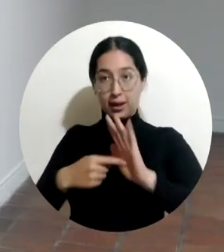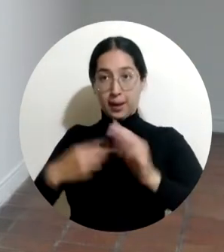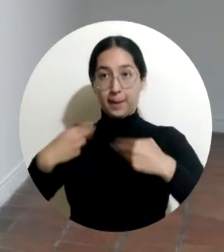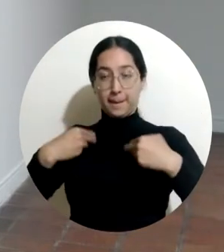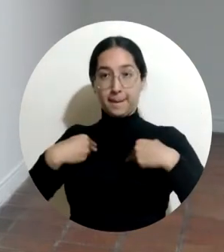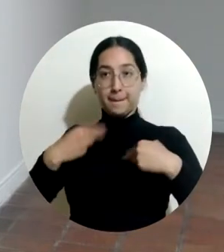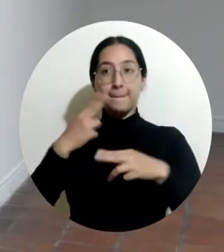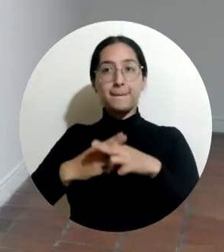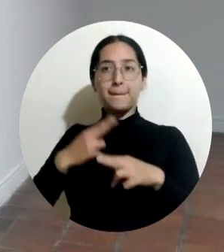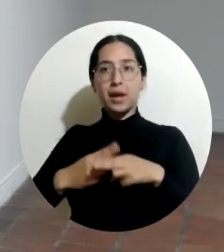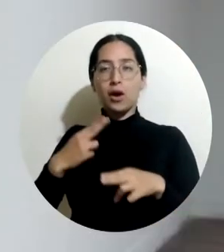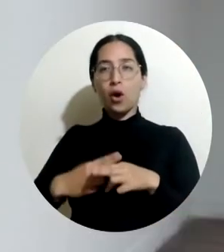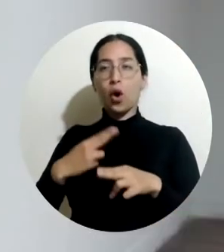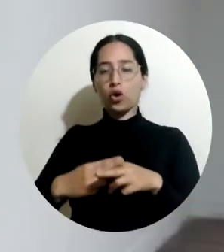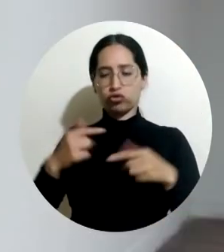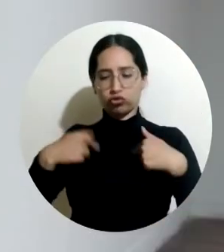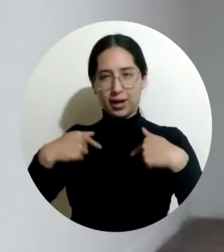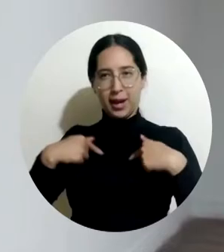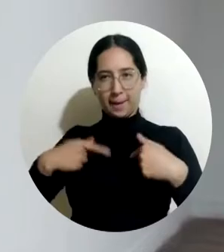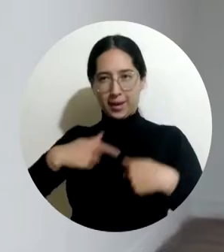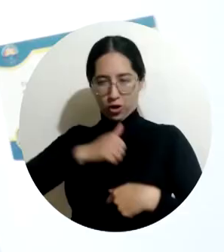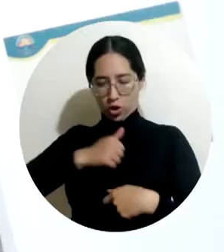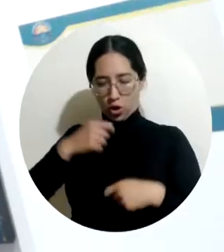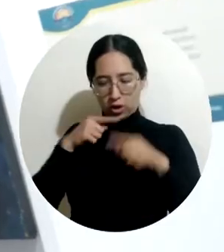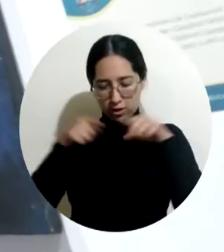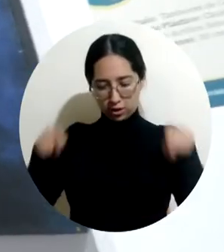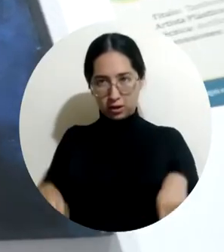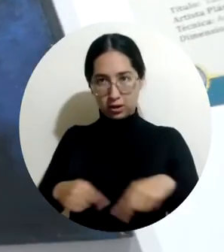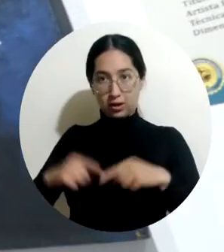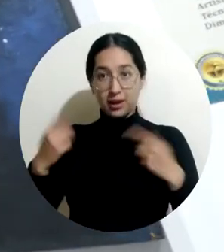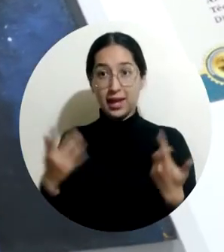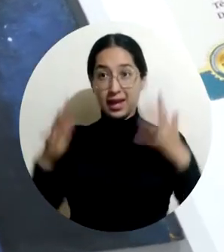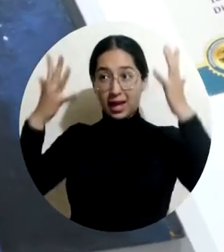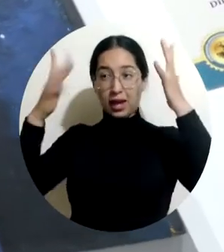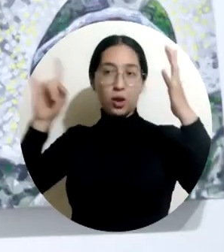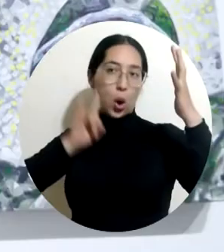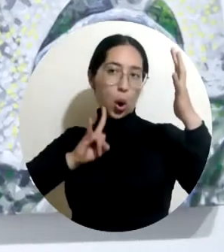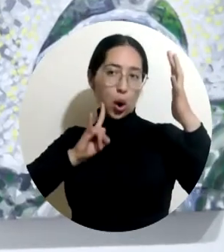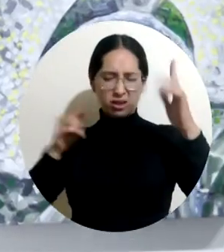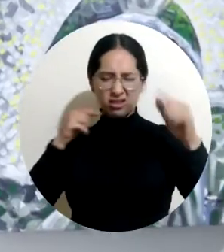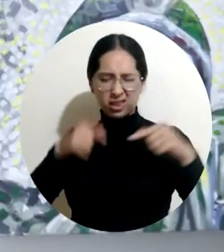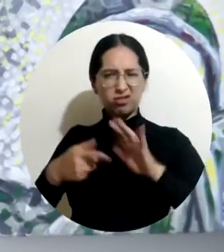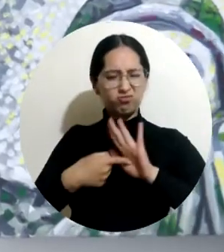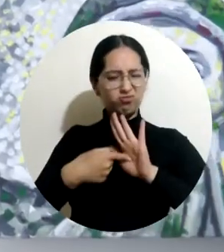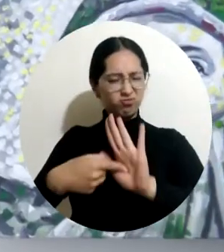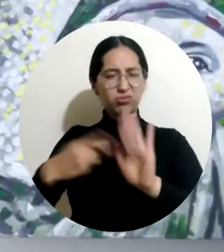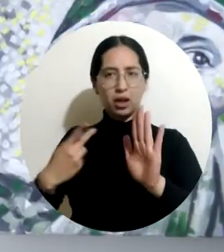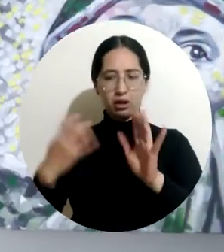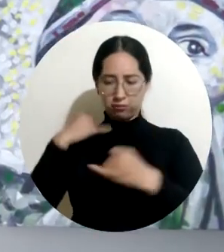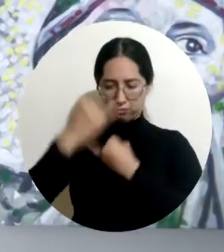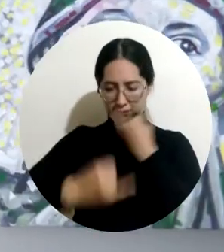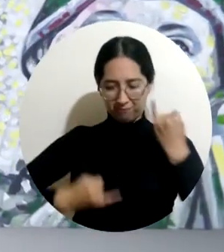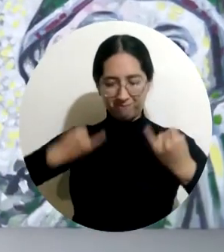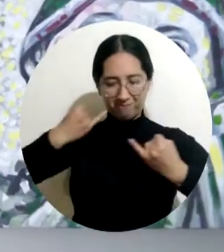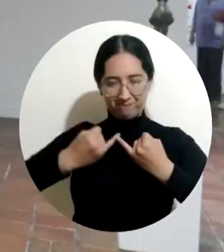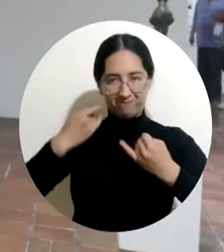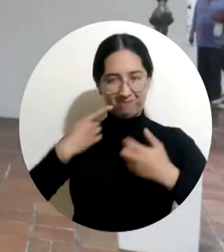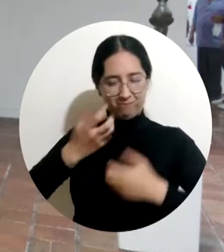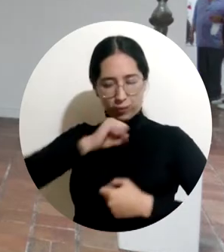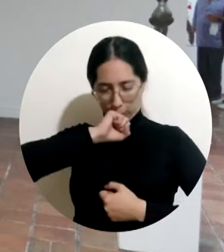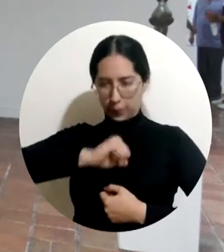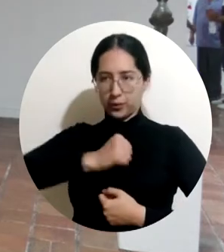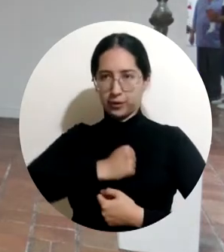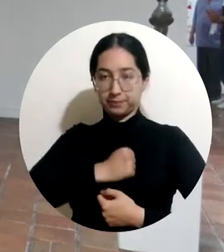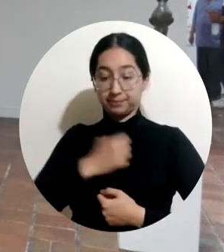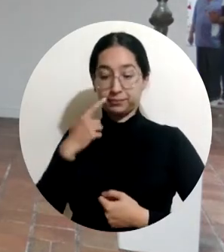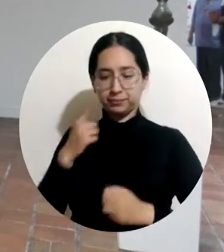Sonidos del Carnaval. Es una invitación a nuestra identidad, es un vehículo social. Me